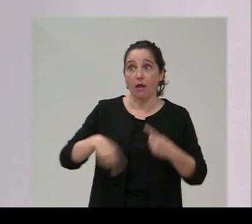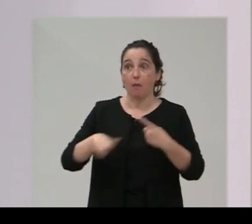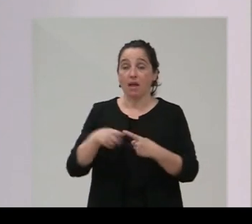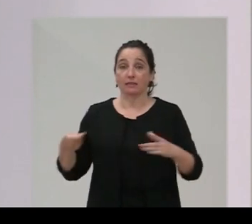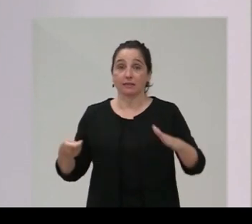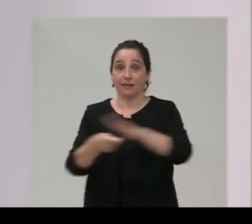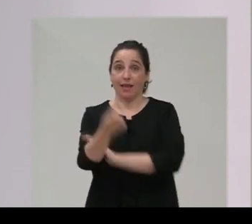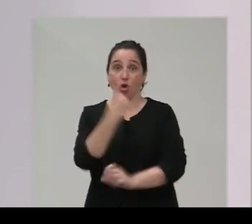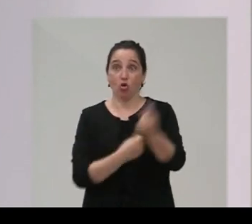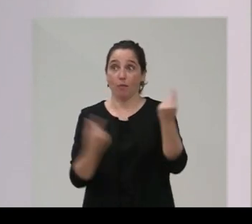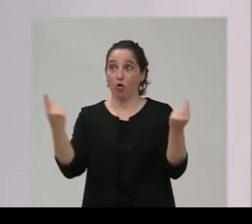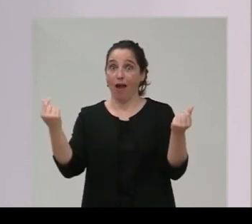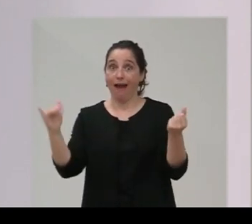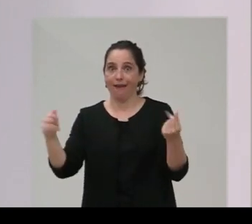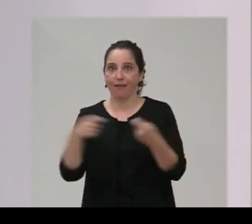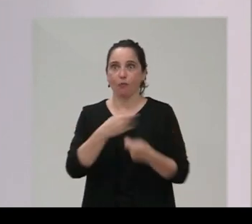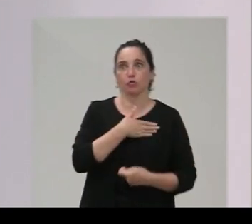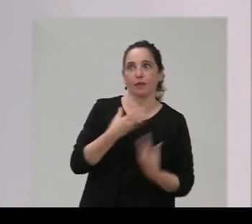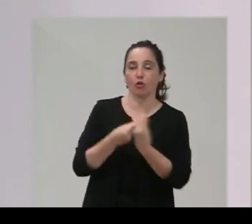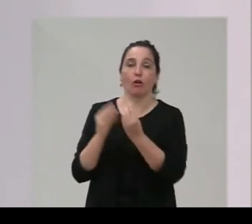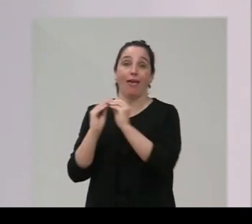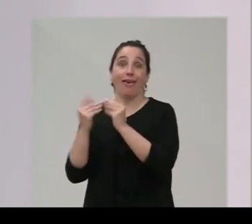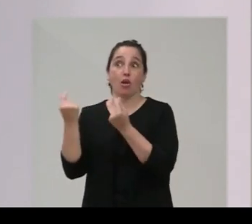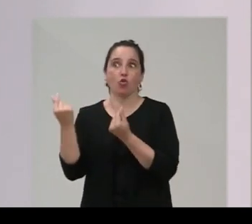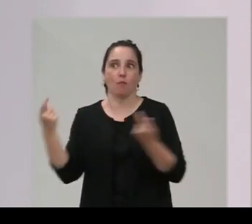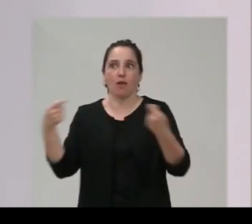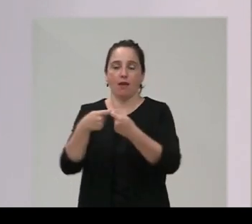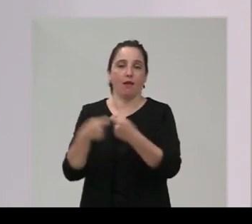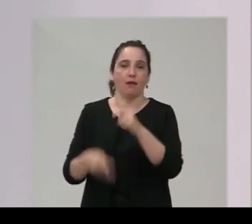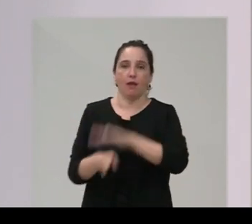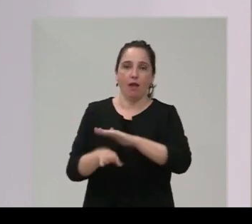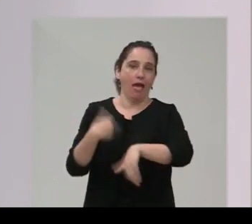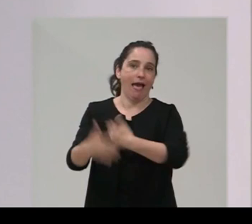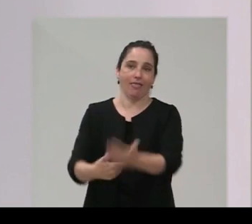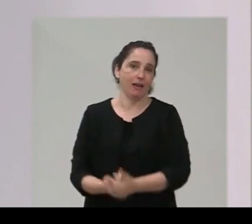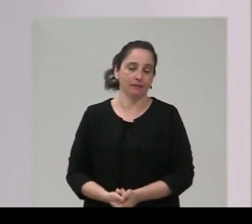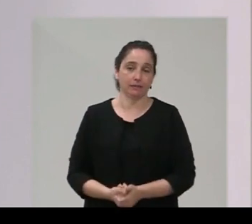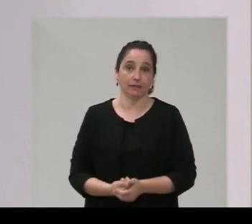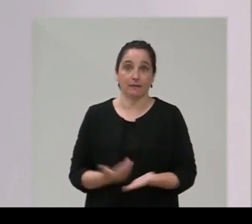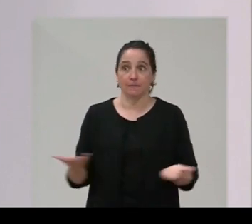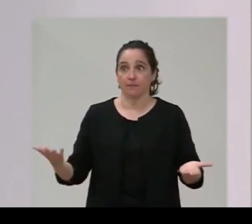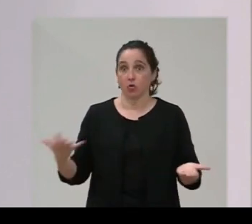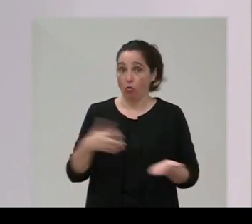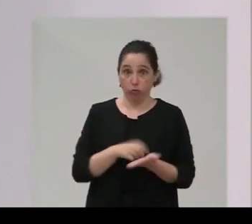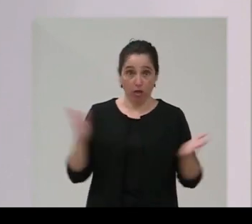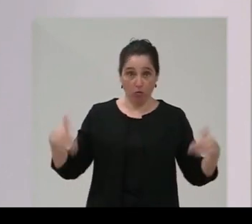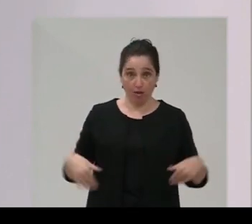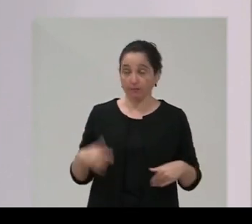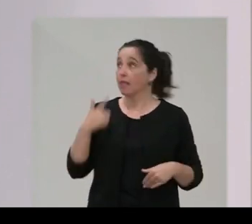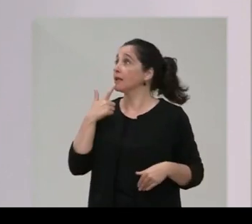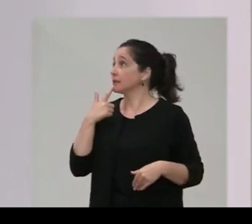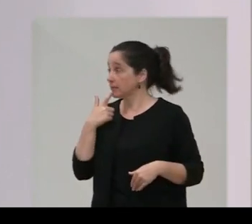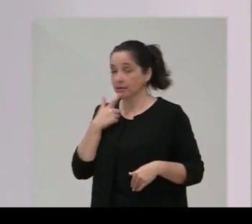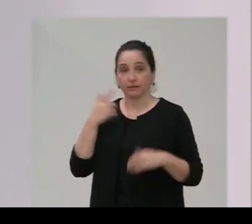dotación económica pues efectivamente cuando se elaboren los presupuestos se materializará pero ni lo dudo y